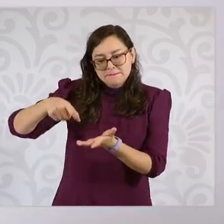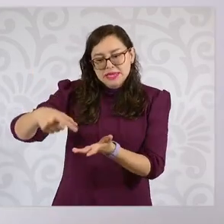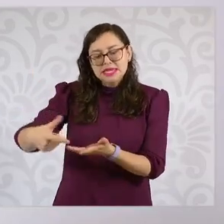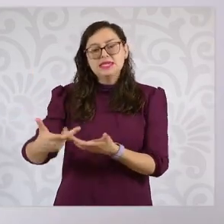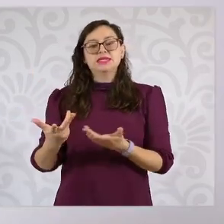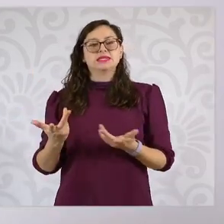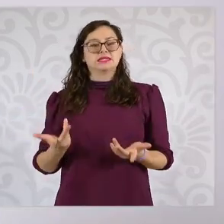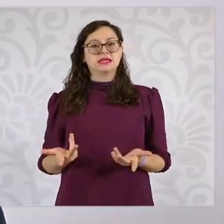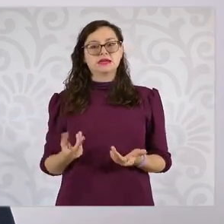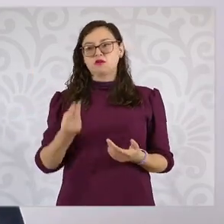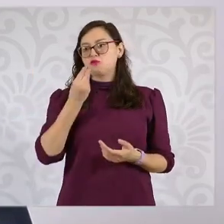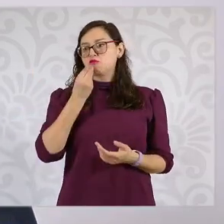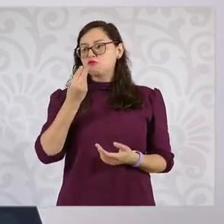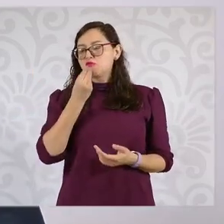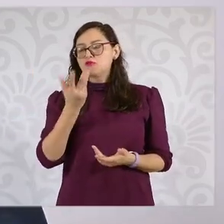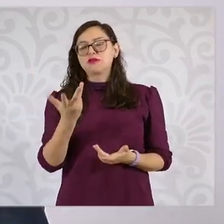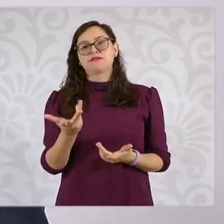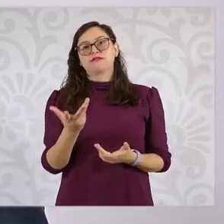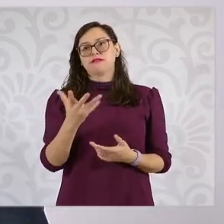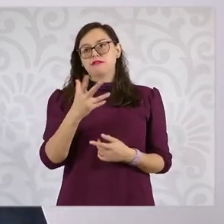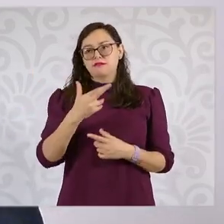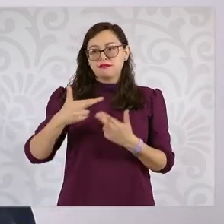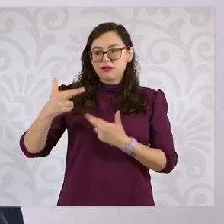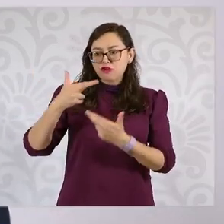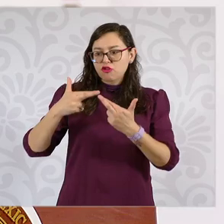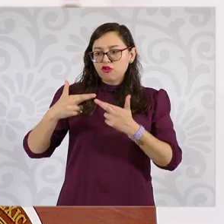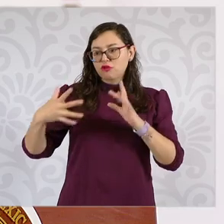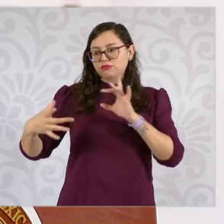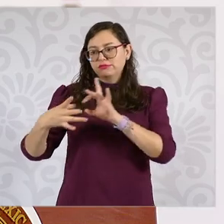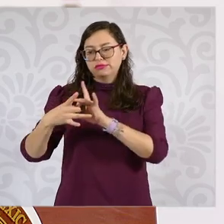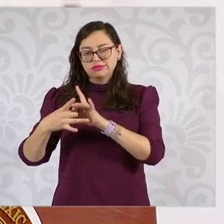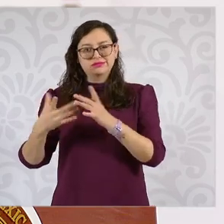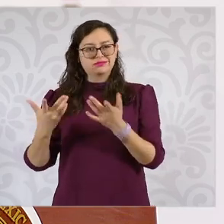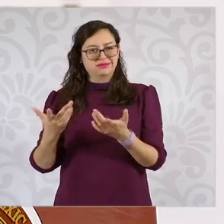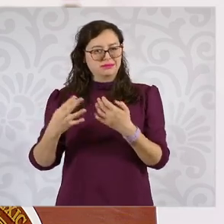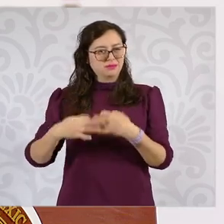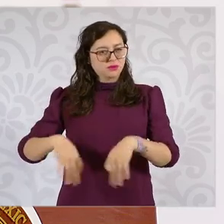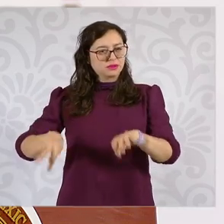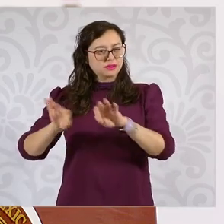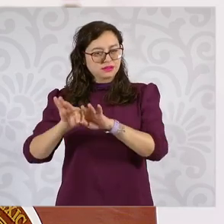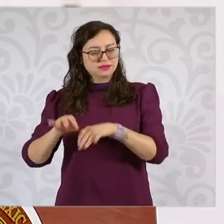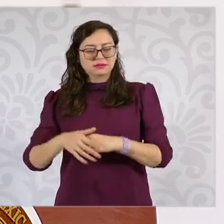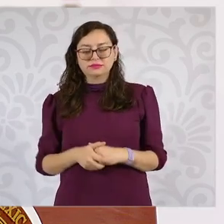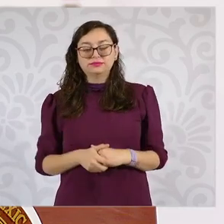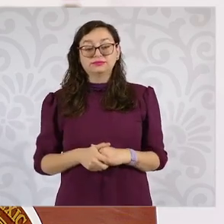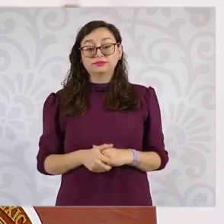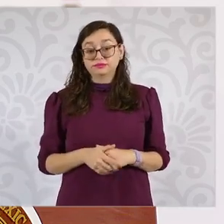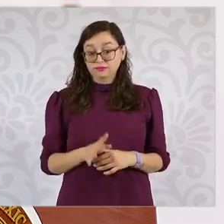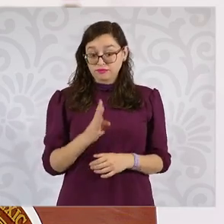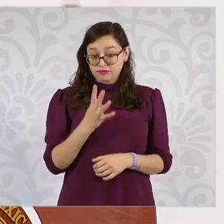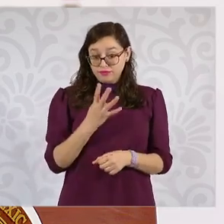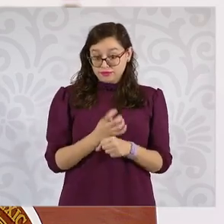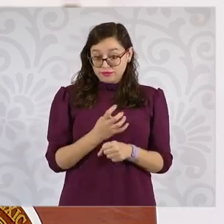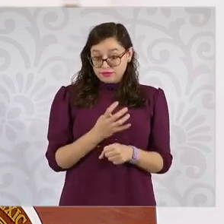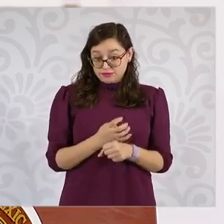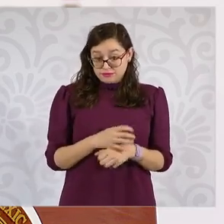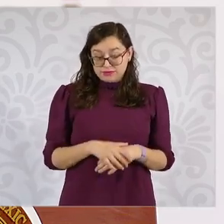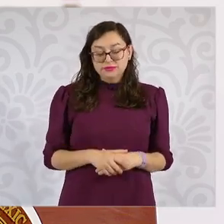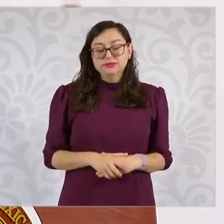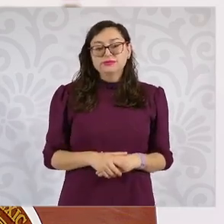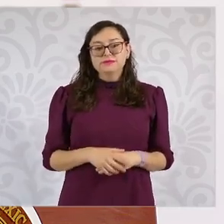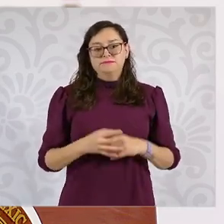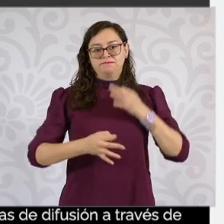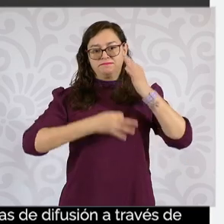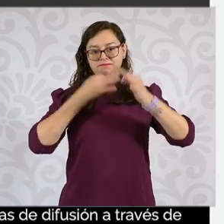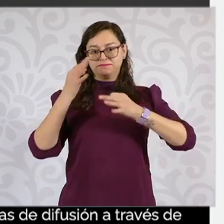región y de temporada. Cuatro, necesitamos información, necesitamos una estrategia de comunicación.